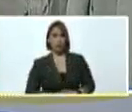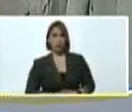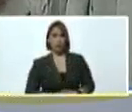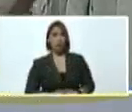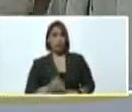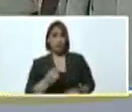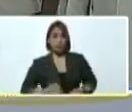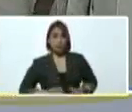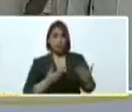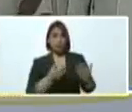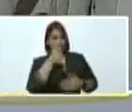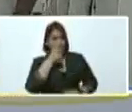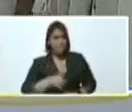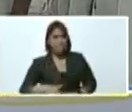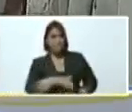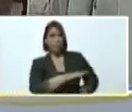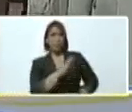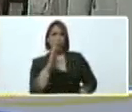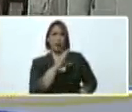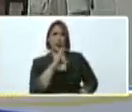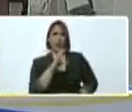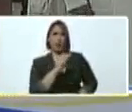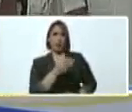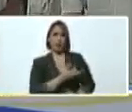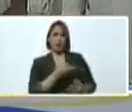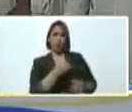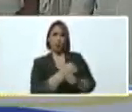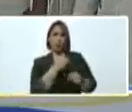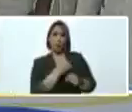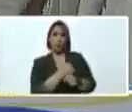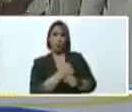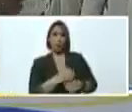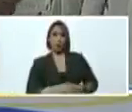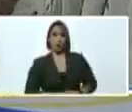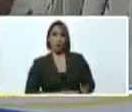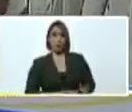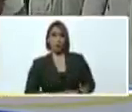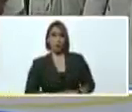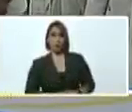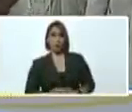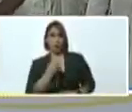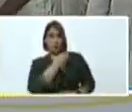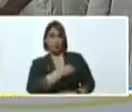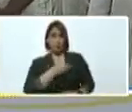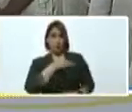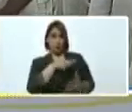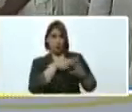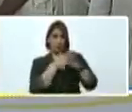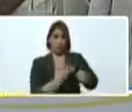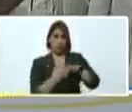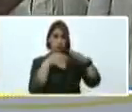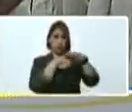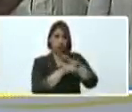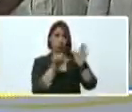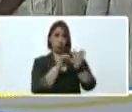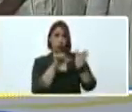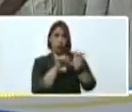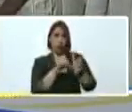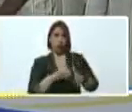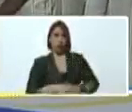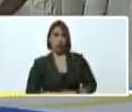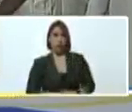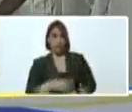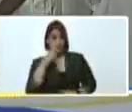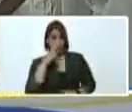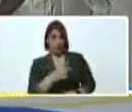entregando al pueblo de la Gran Caracas una extraordinaria obra de la misión Barrio Adentro donde bueno ahí estamos